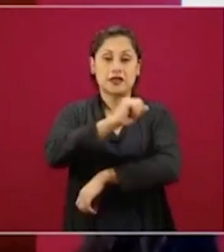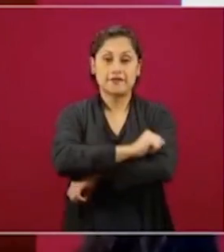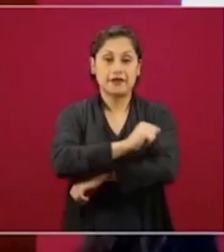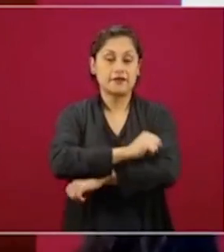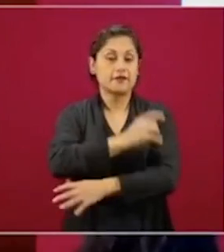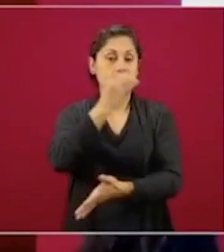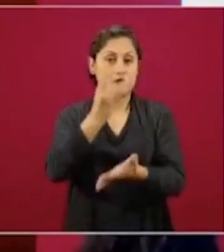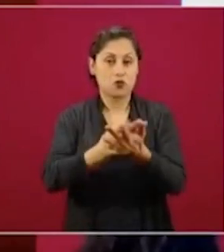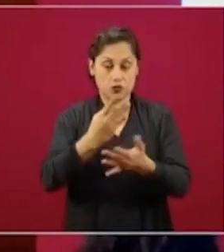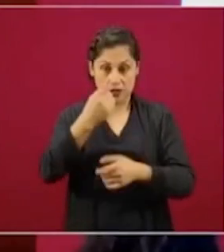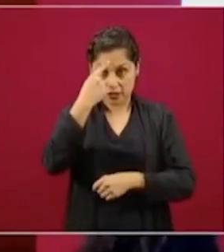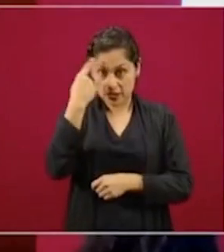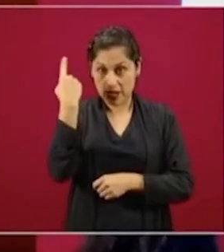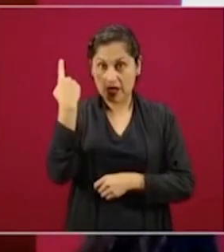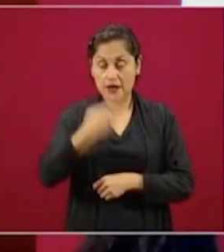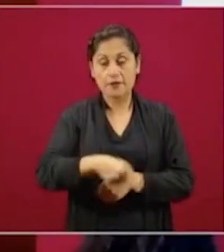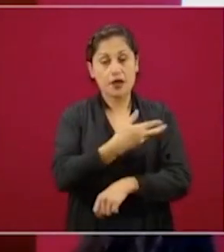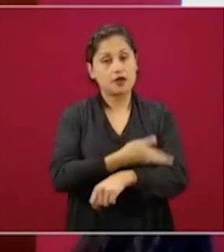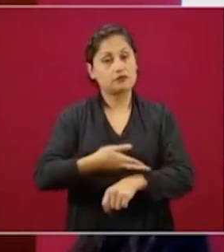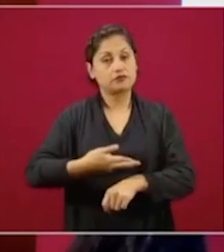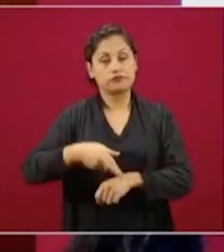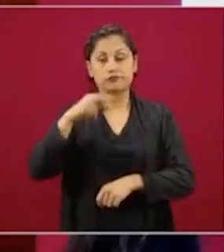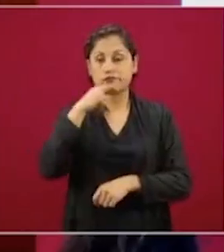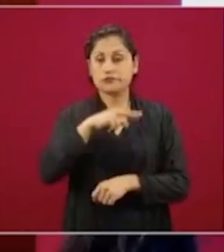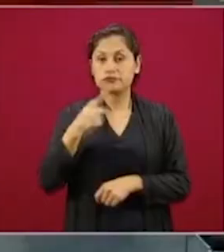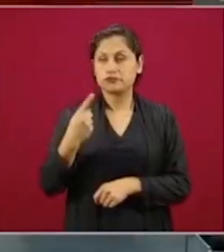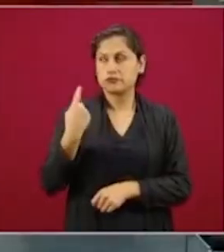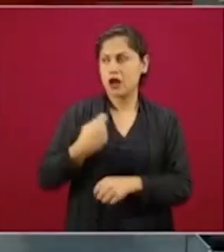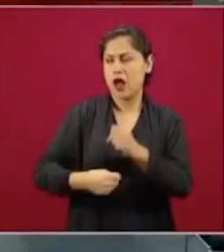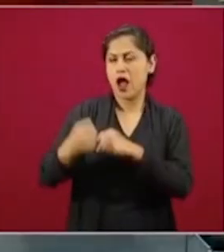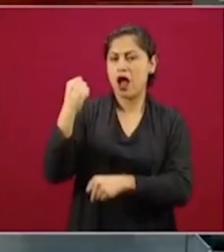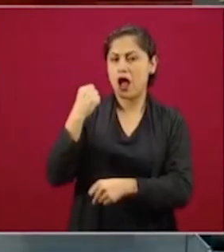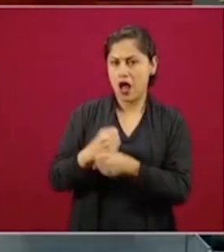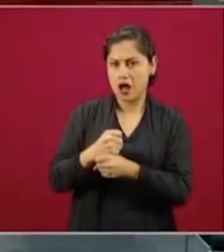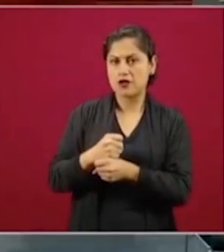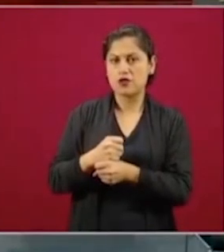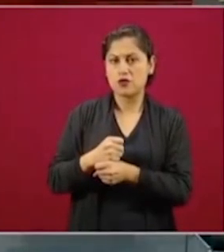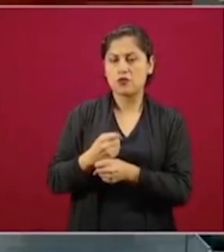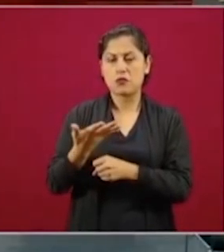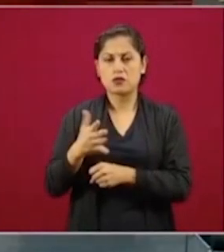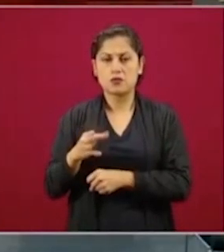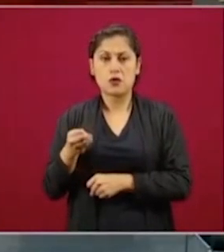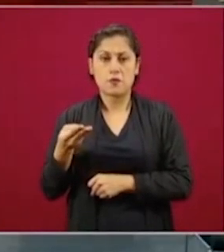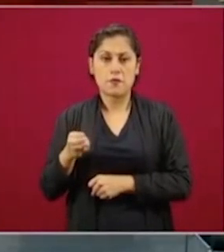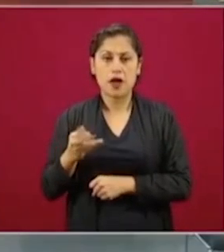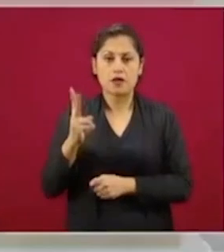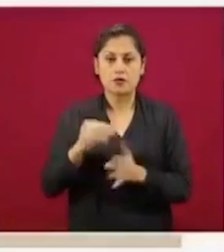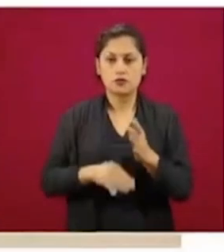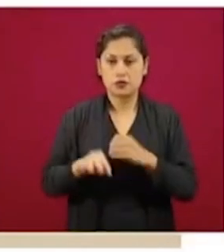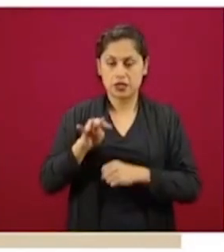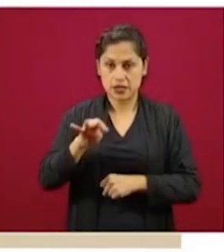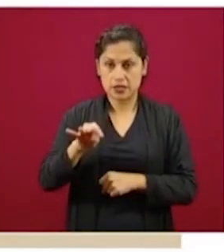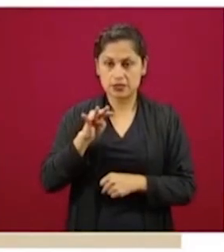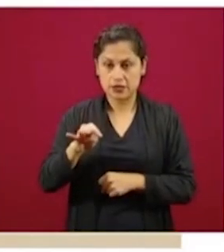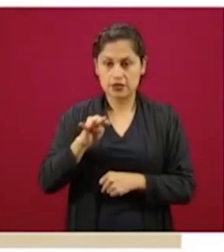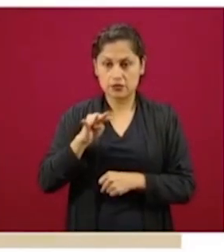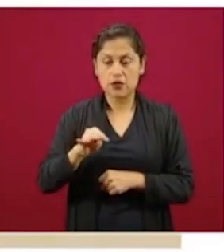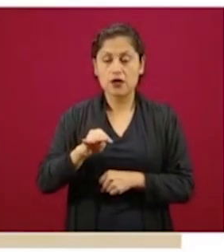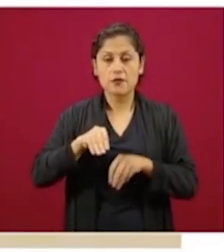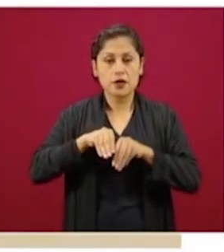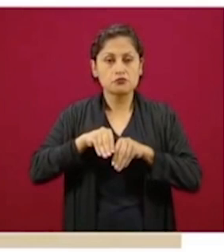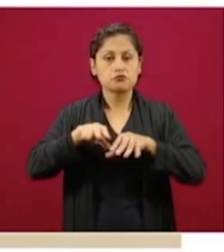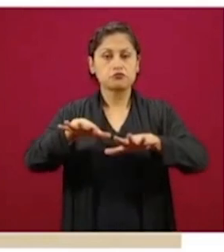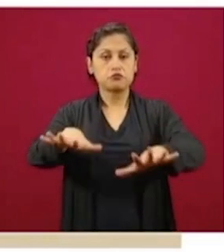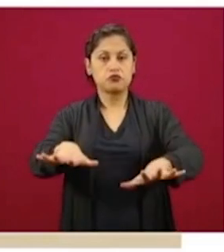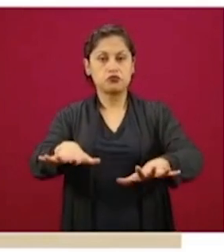Este modelo se publica el año pasado, a mediados del año pasado, para ser específico en mayo del 2019, a través de unos lineamientos